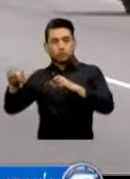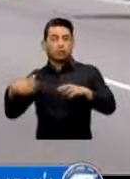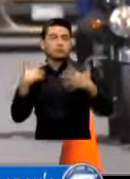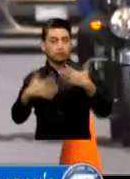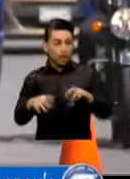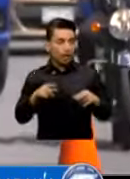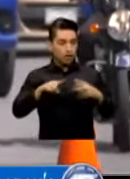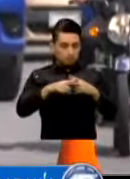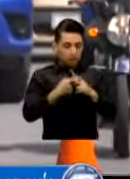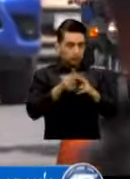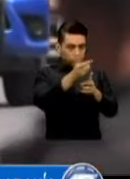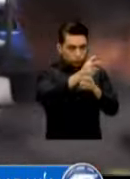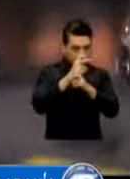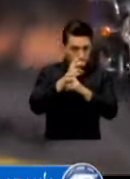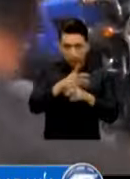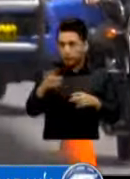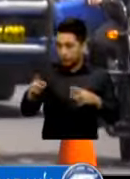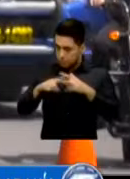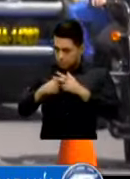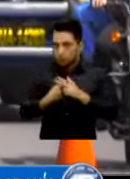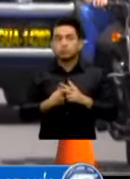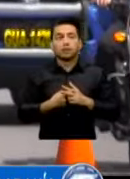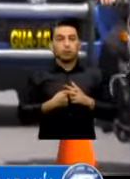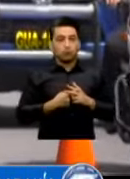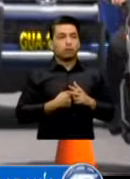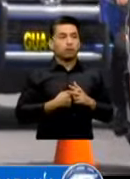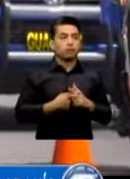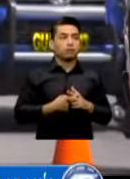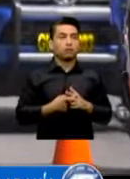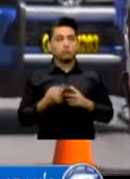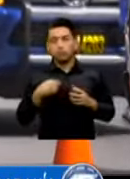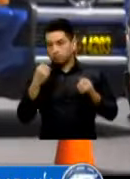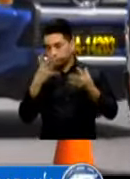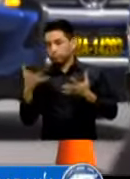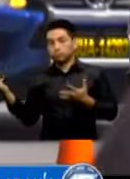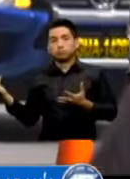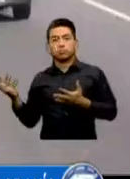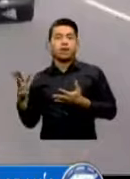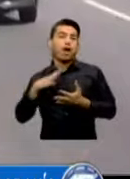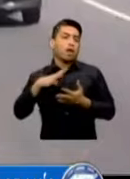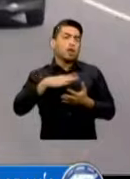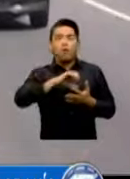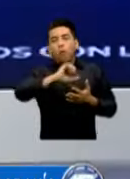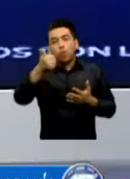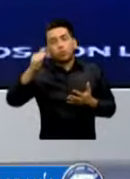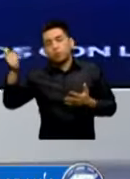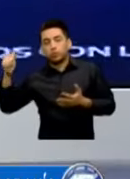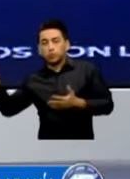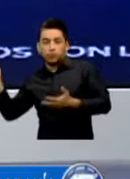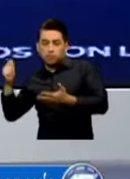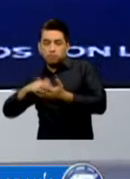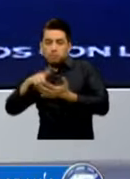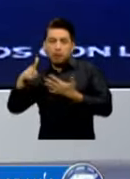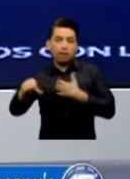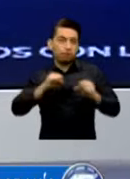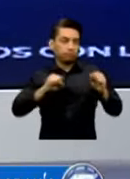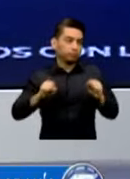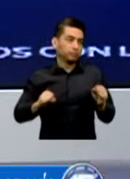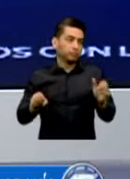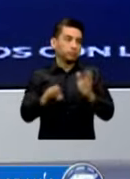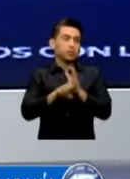este plan Se cumpla Le menciono Estos dos planes Pero hay otros planes Vigentes Como el de